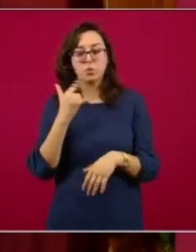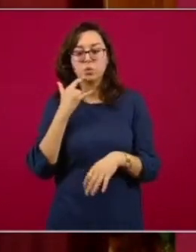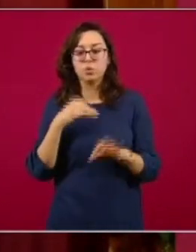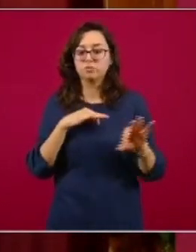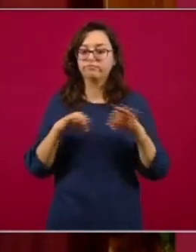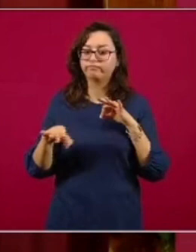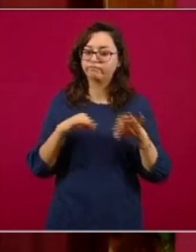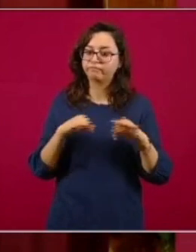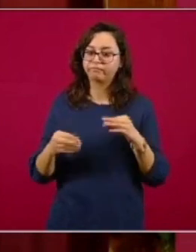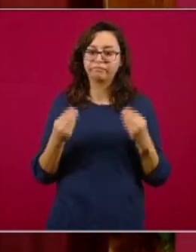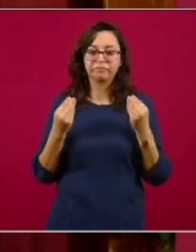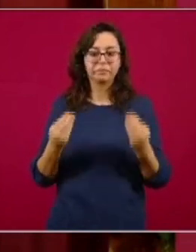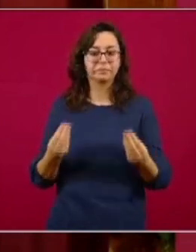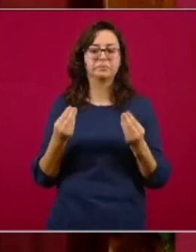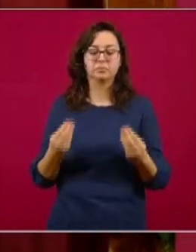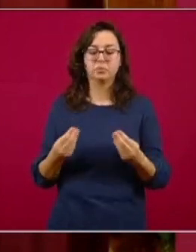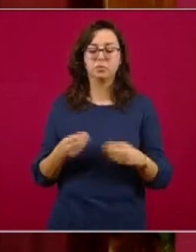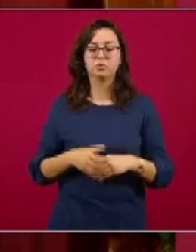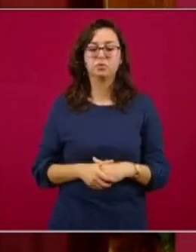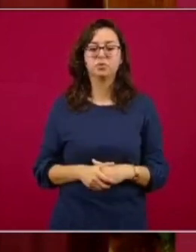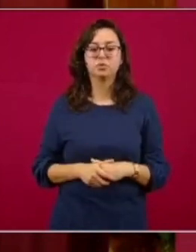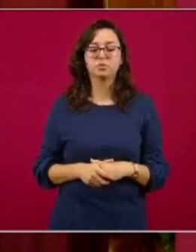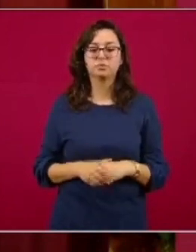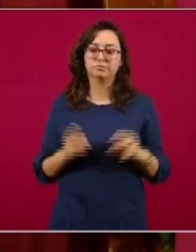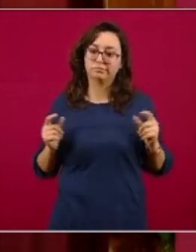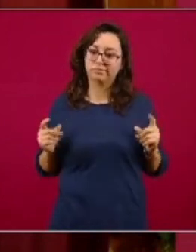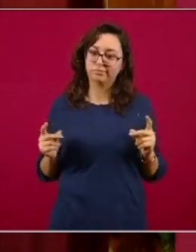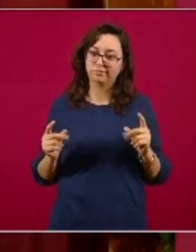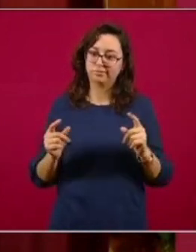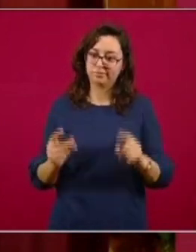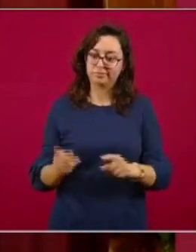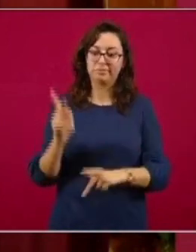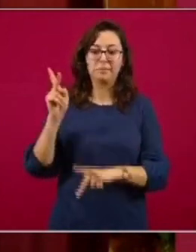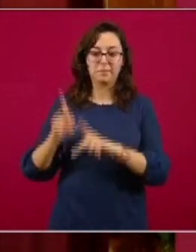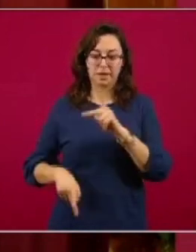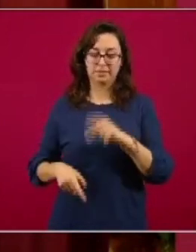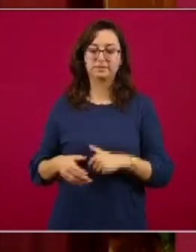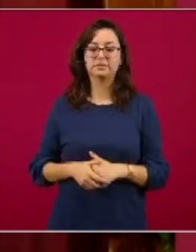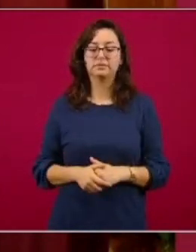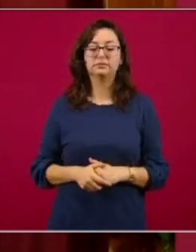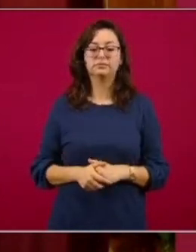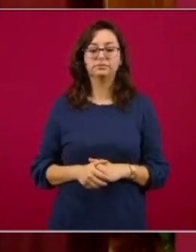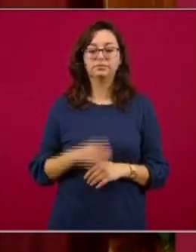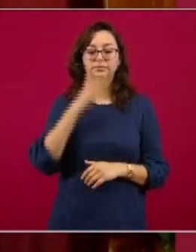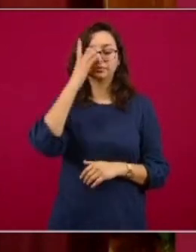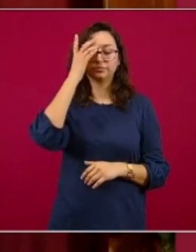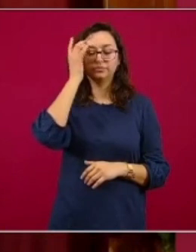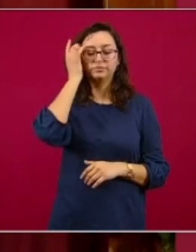tener los resultados a tiempo, por lo menos esta parte de los resultados. La siguiente, por favor.